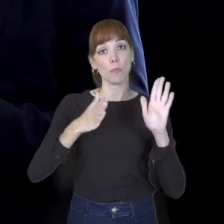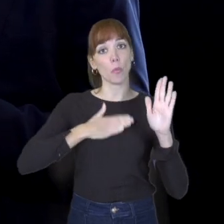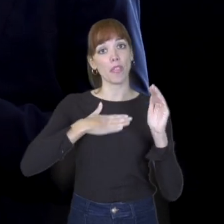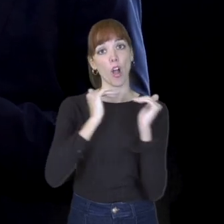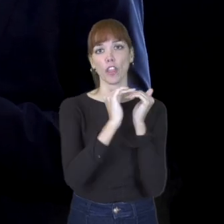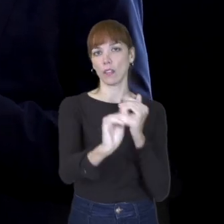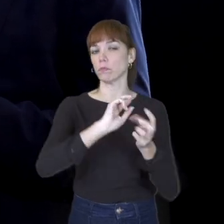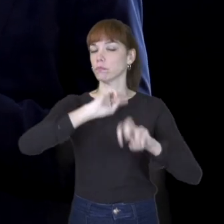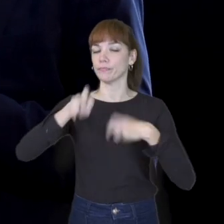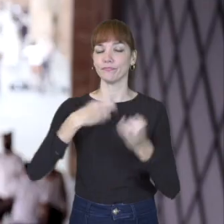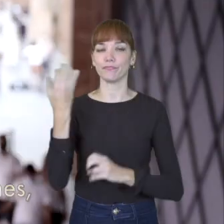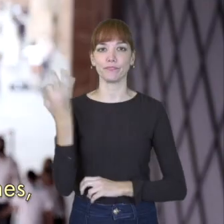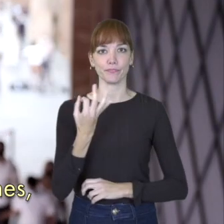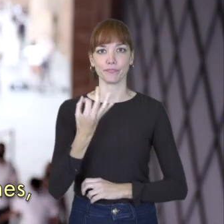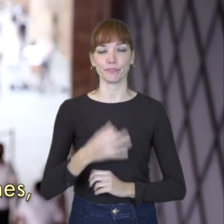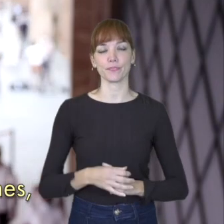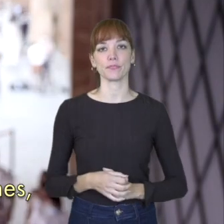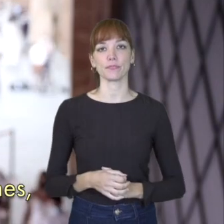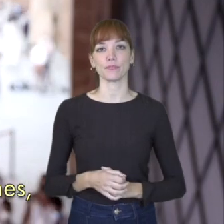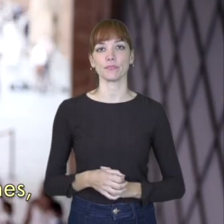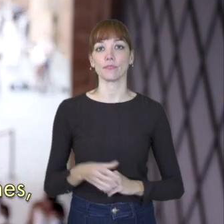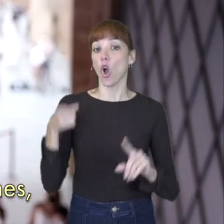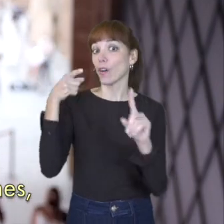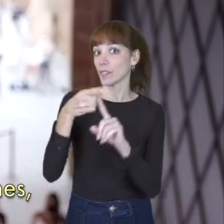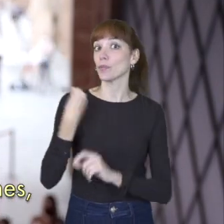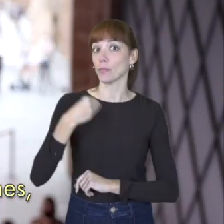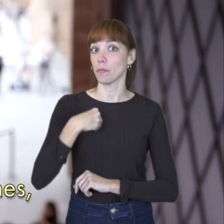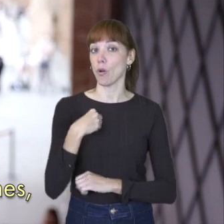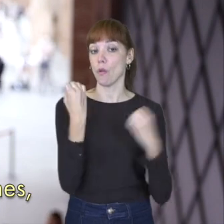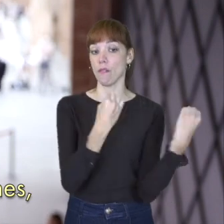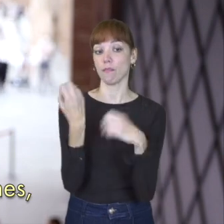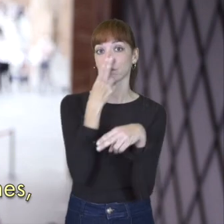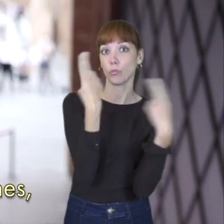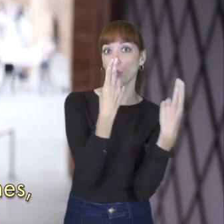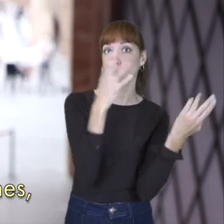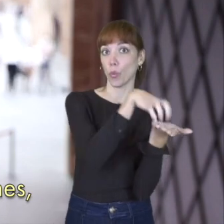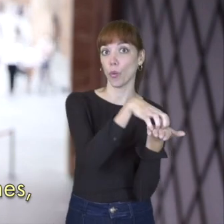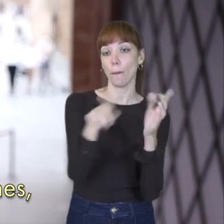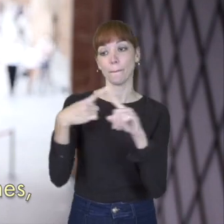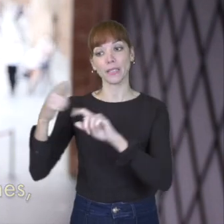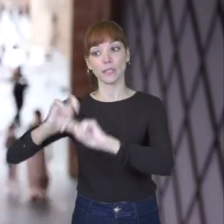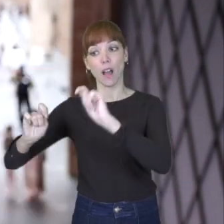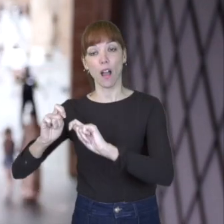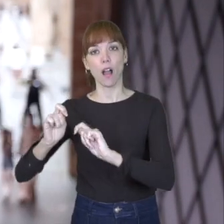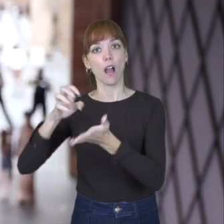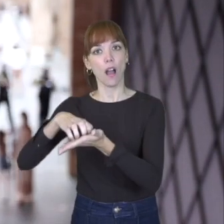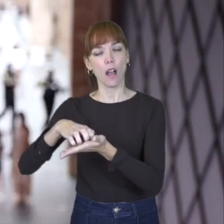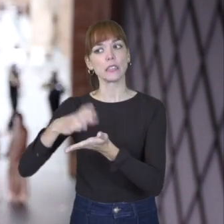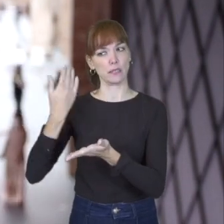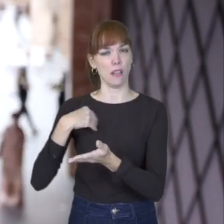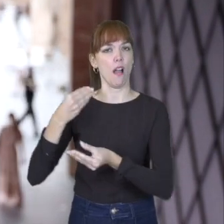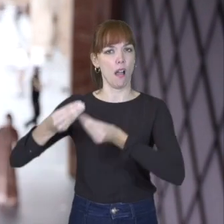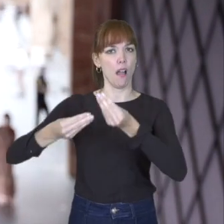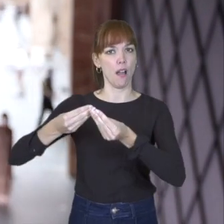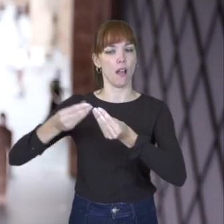la Ley de Propiedad Horizontal. Y ese es el objetivo. Que los poderes públicos y las asociaciones sigan poniendo,